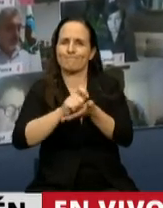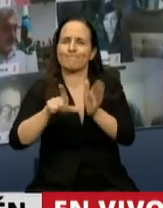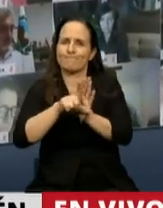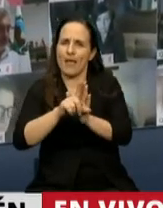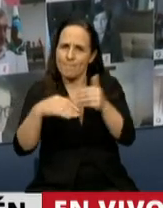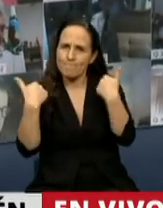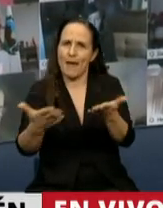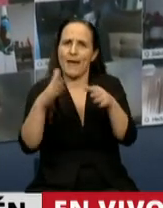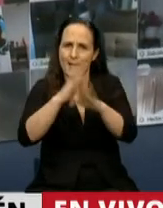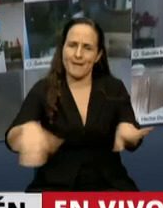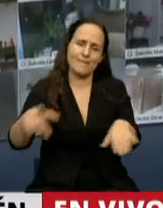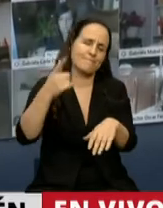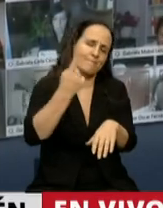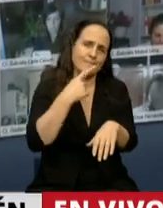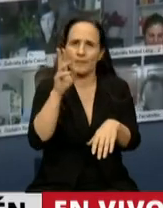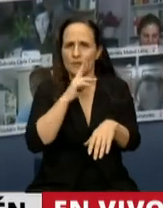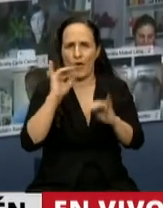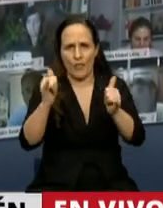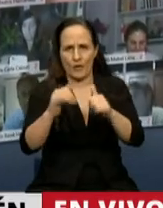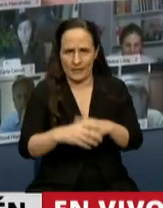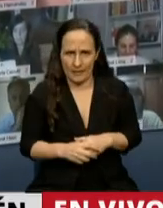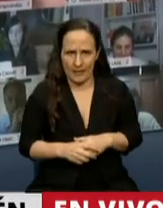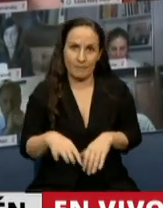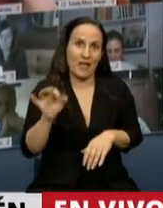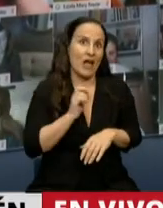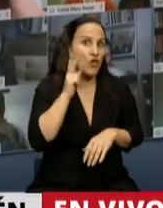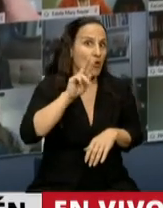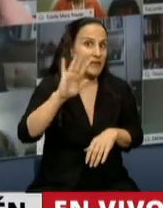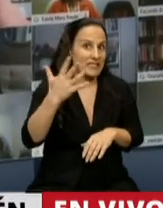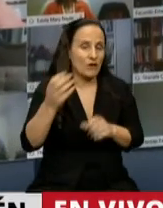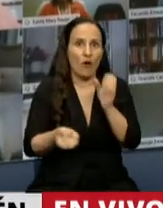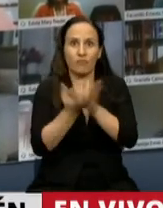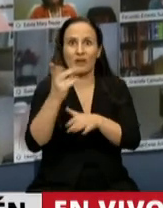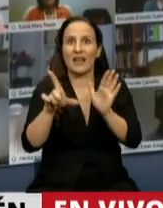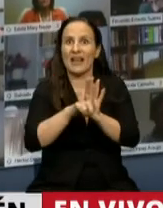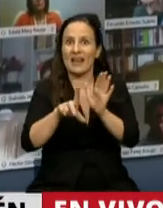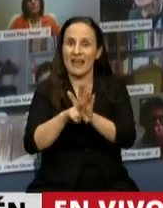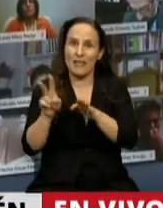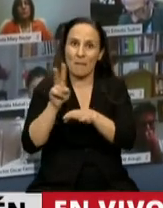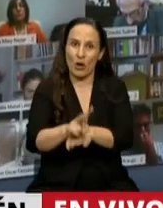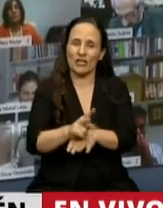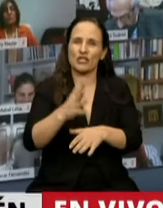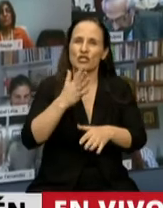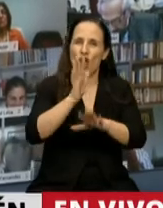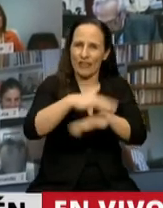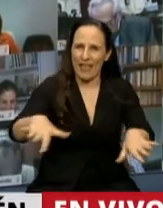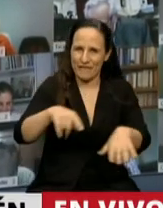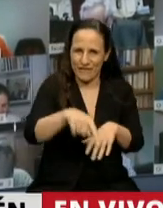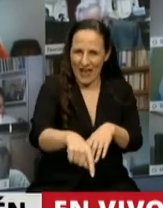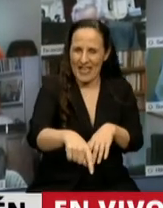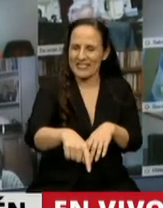niños, niñas y adolescentes. Así en el 2005 se promulgó la Ley Nacional de Protección Integral de la Infancia